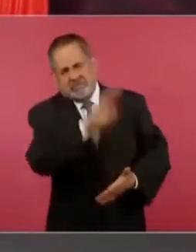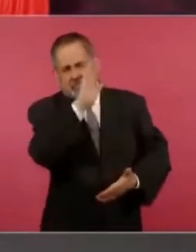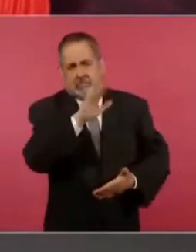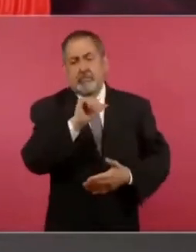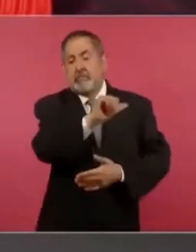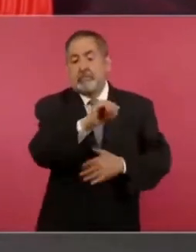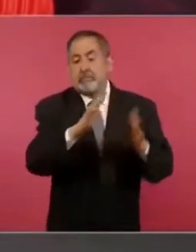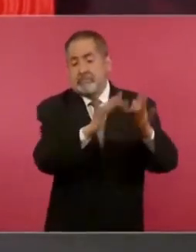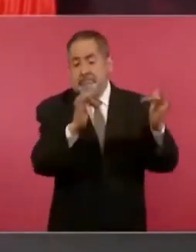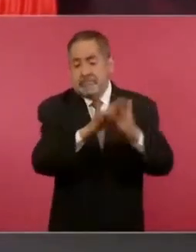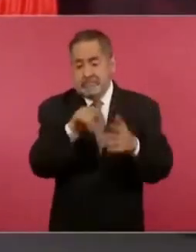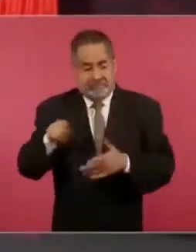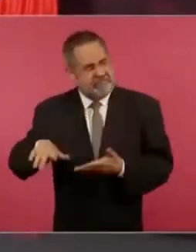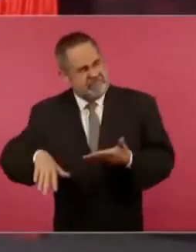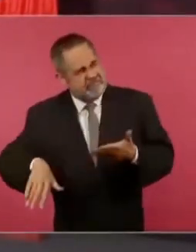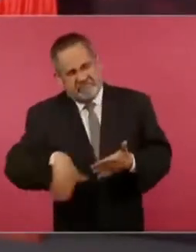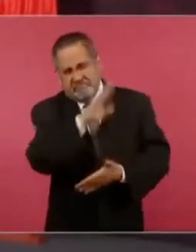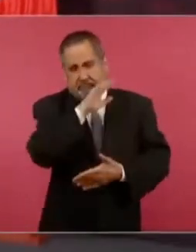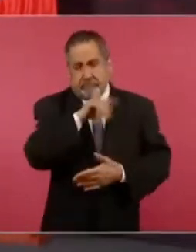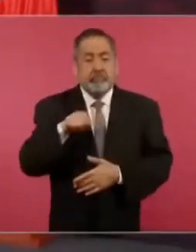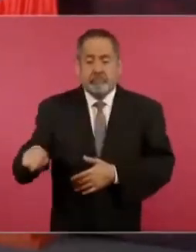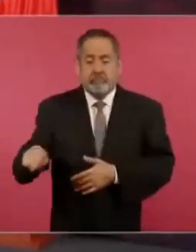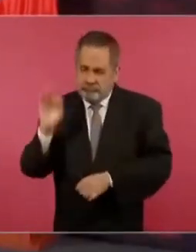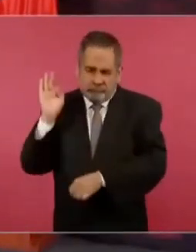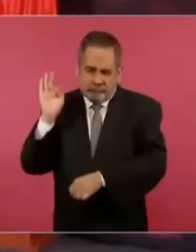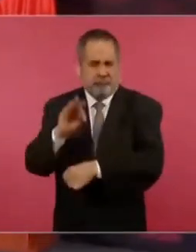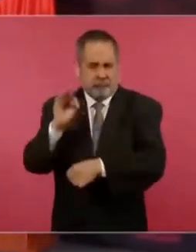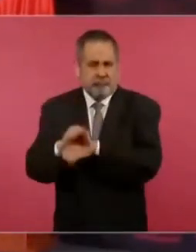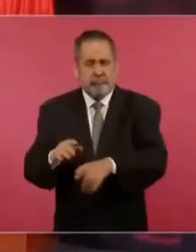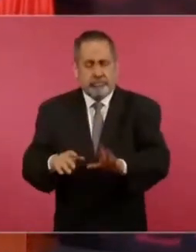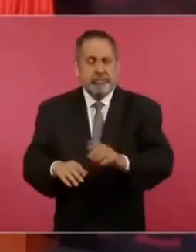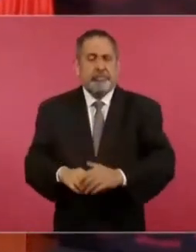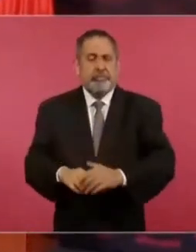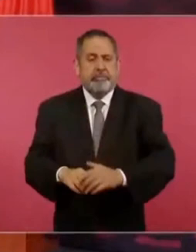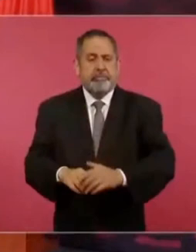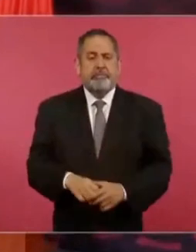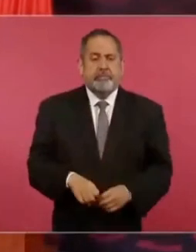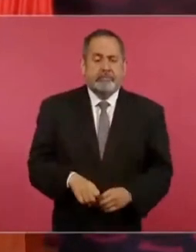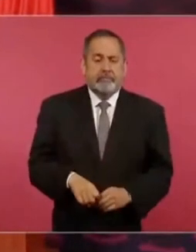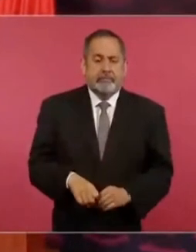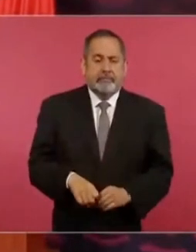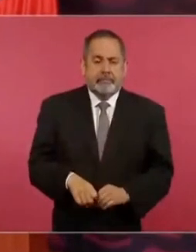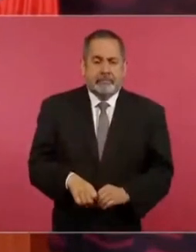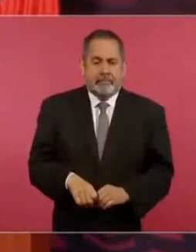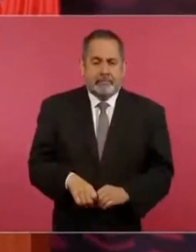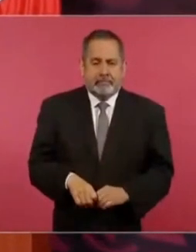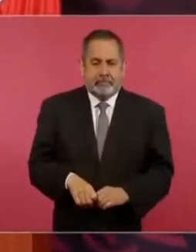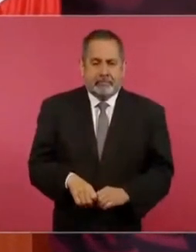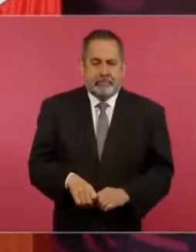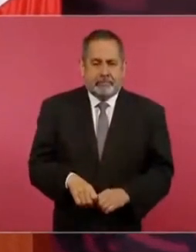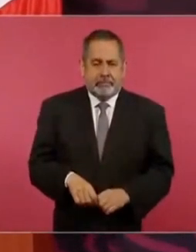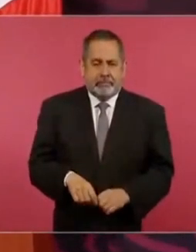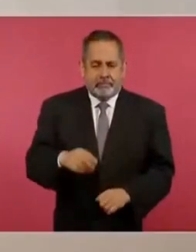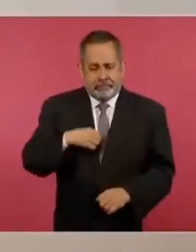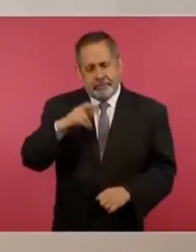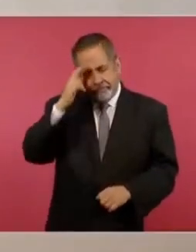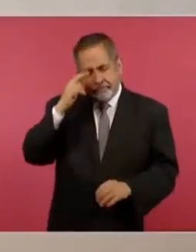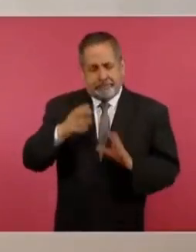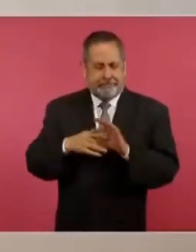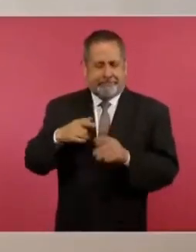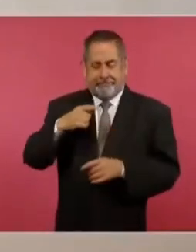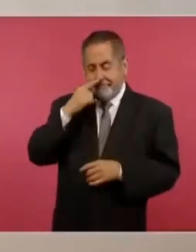porque yo tengo muchas cosas que